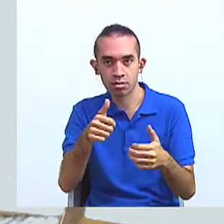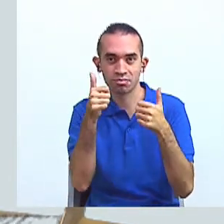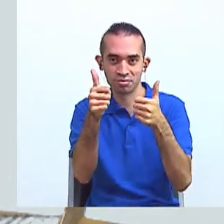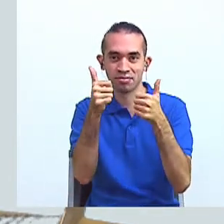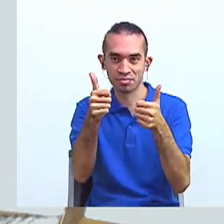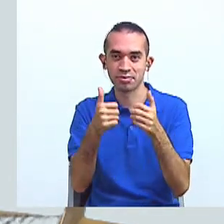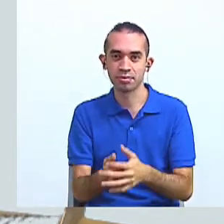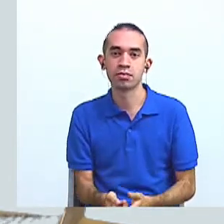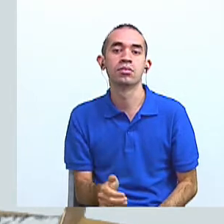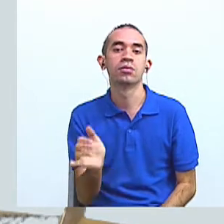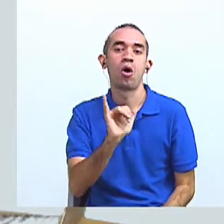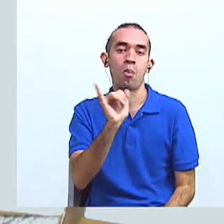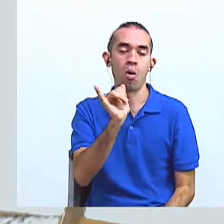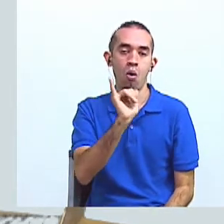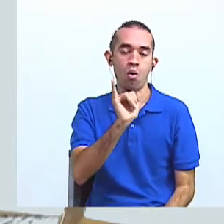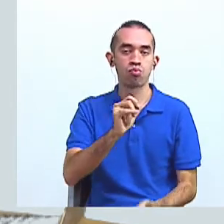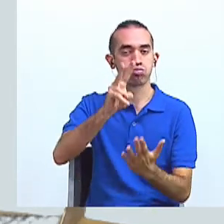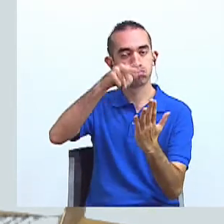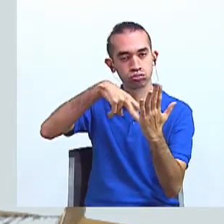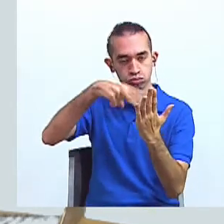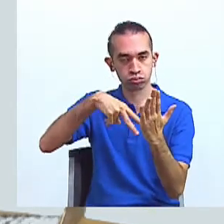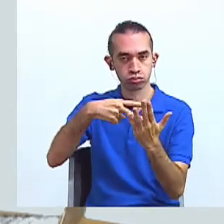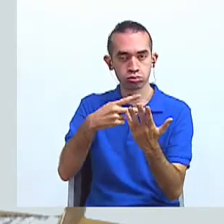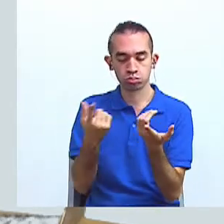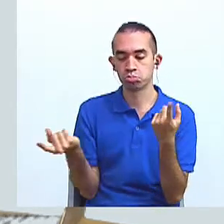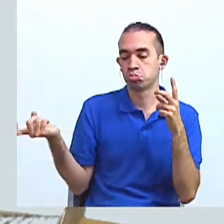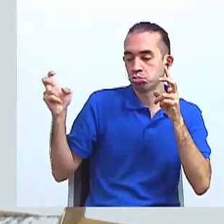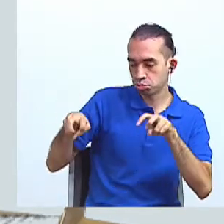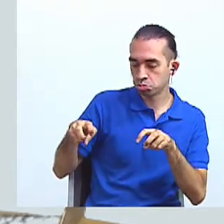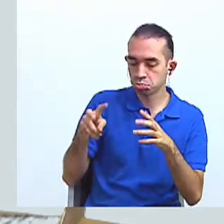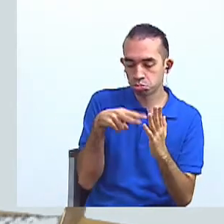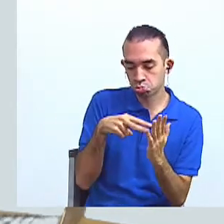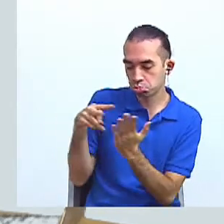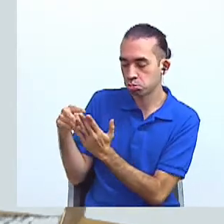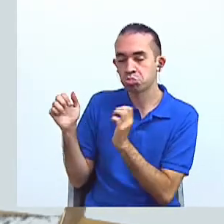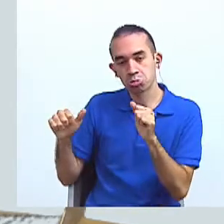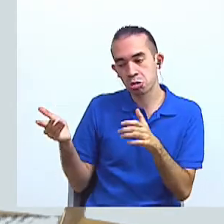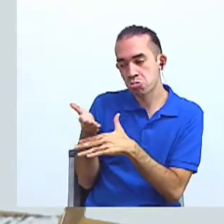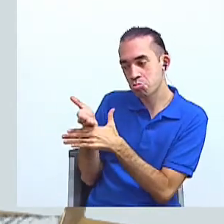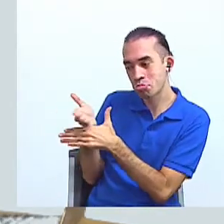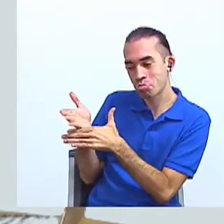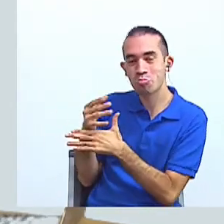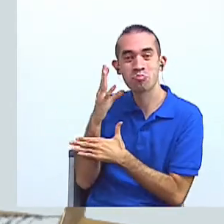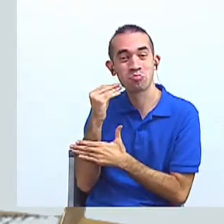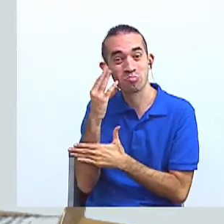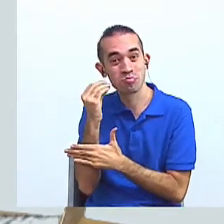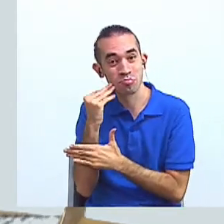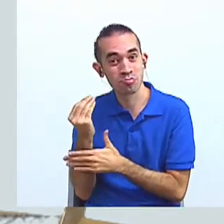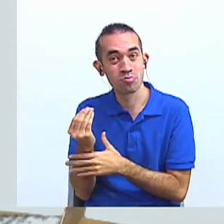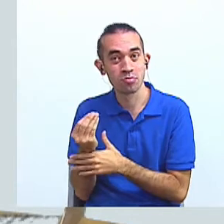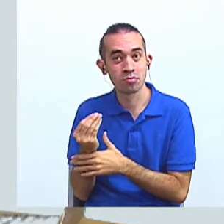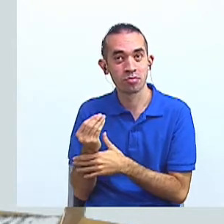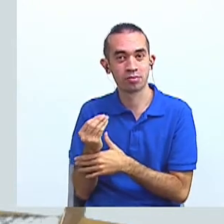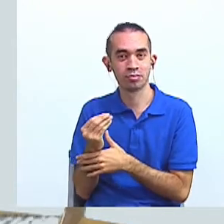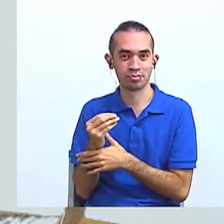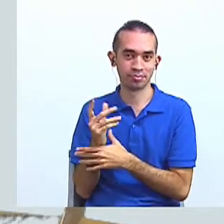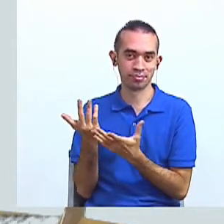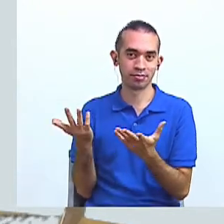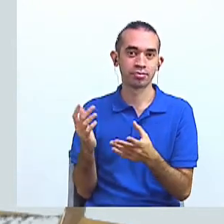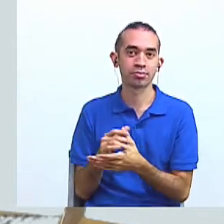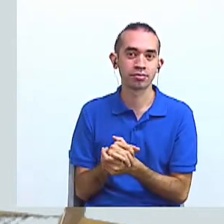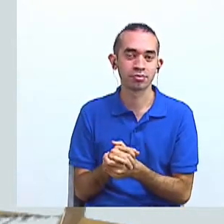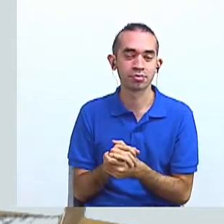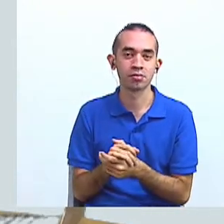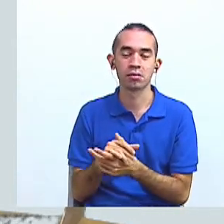A que realice esa lectura con usted. De tal manera que puedan compartir la experiencia, sus experiencias,